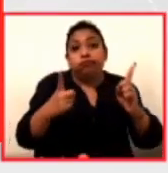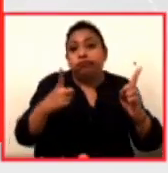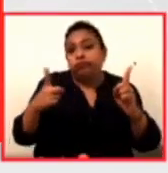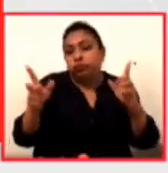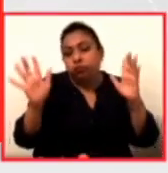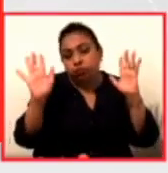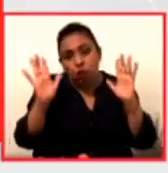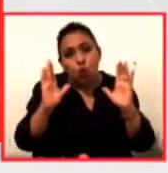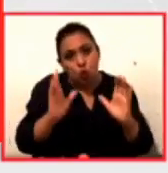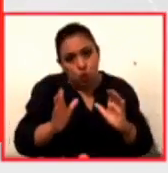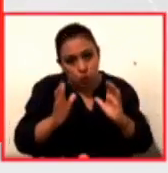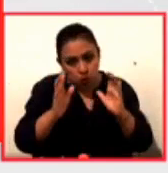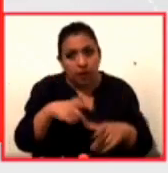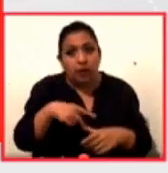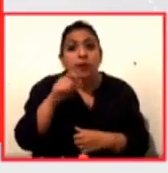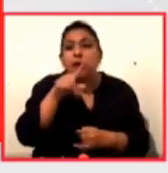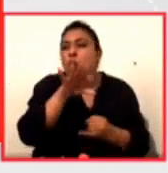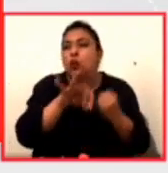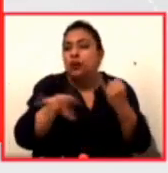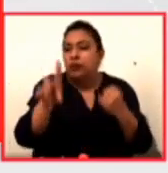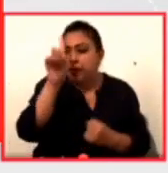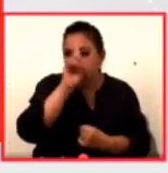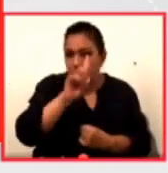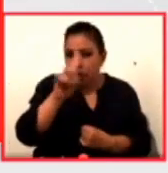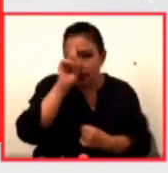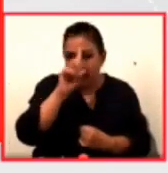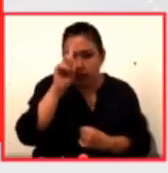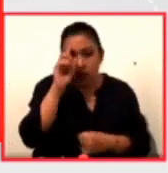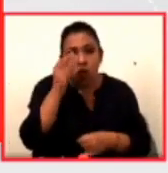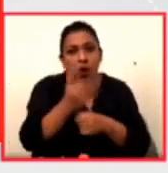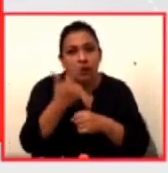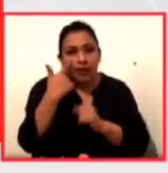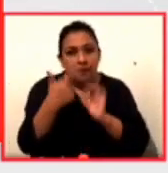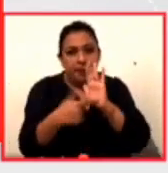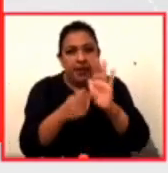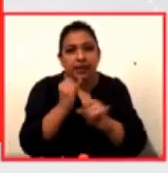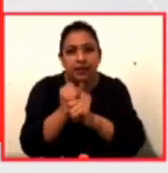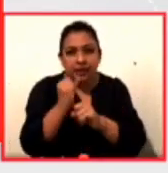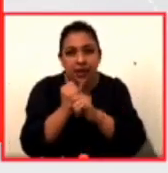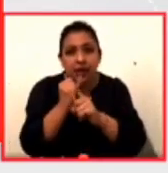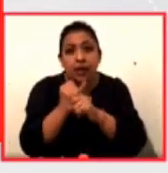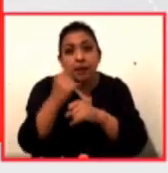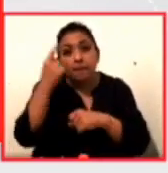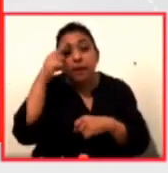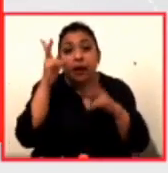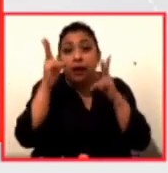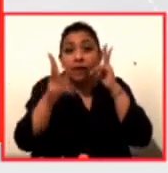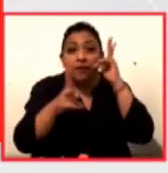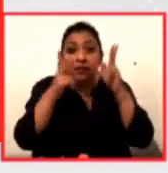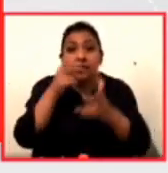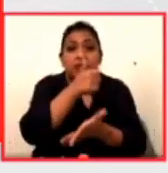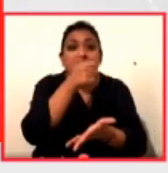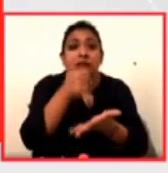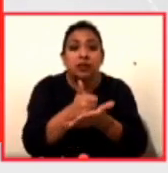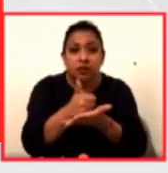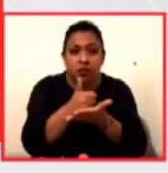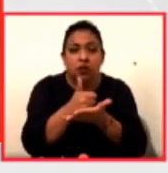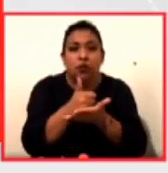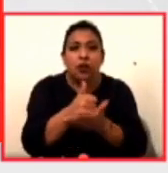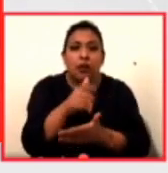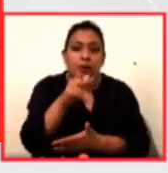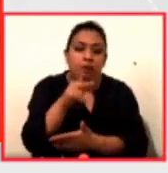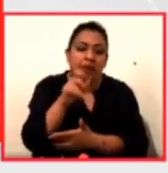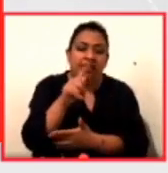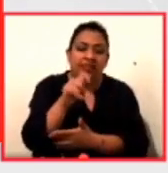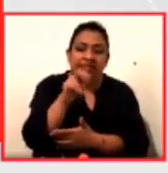y finalmente una recomendación ahorita les vamos a dar la página les vamos a poner la página para visitar la ciudad Navatea de Petra que